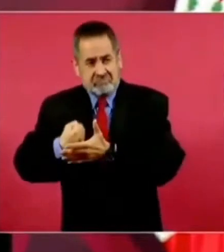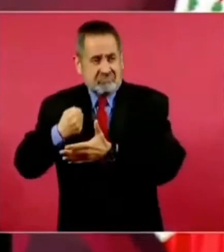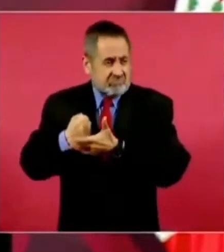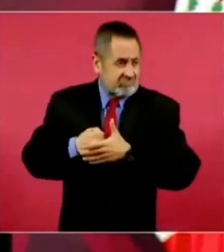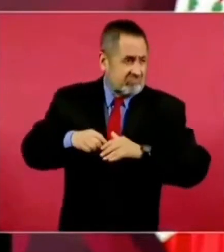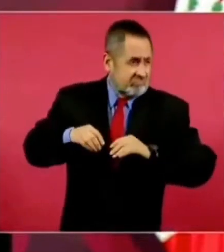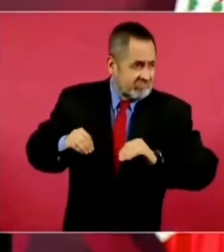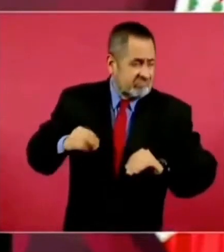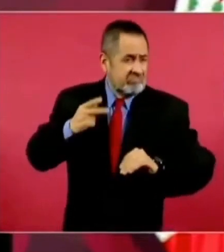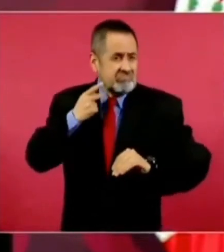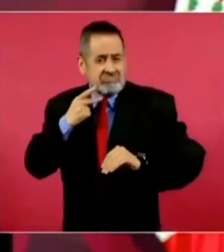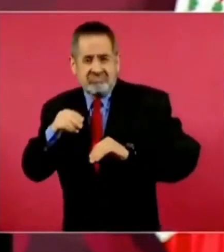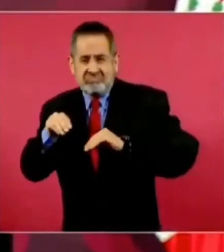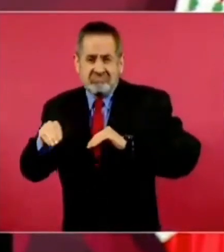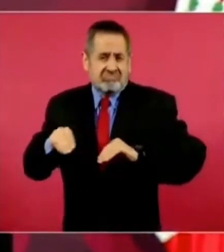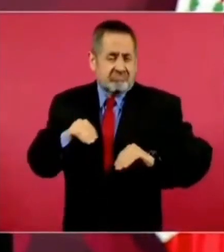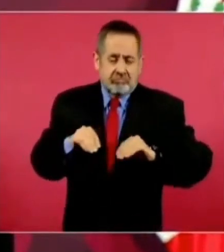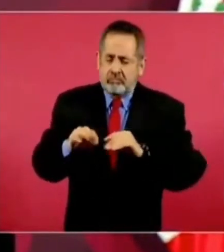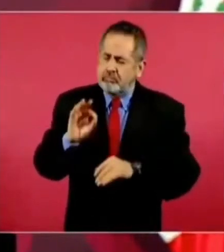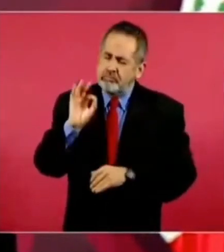en esta noble tarea